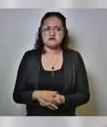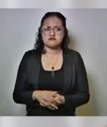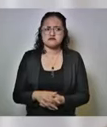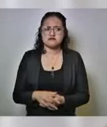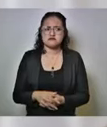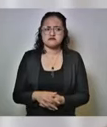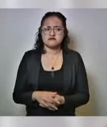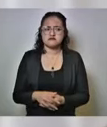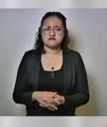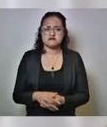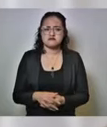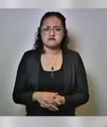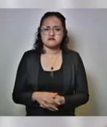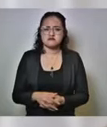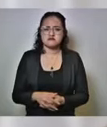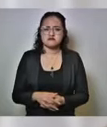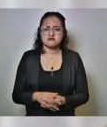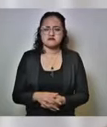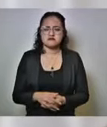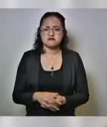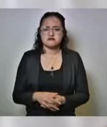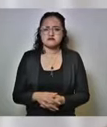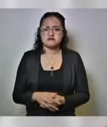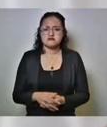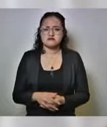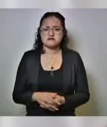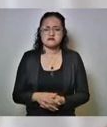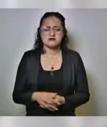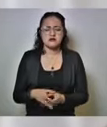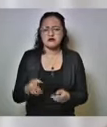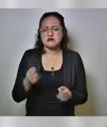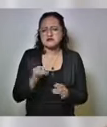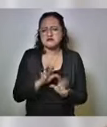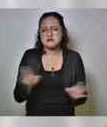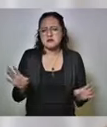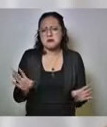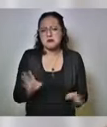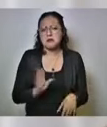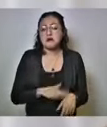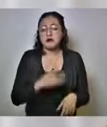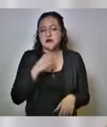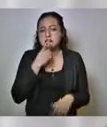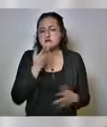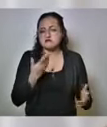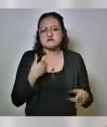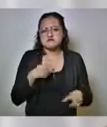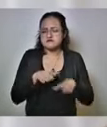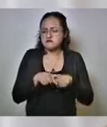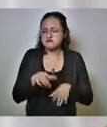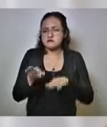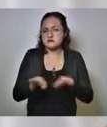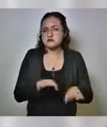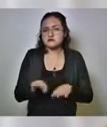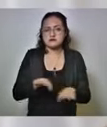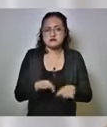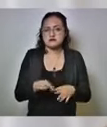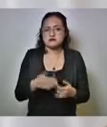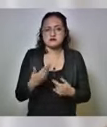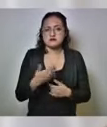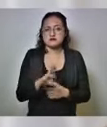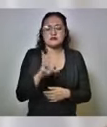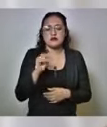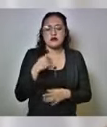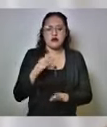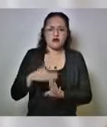este es así punto y entonces vamos a seguir adelante yo no